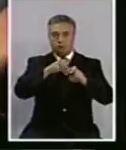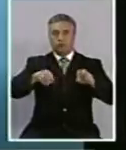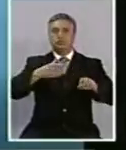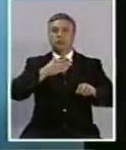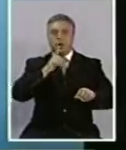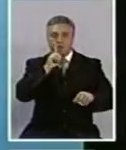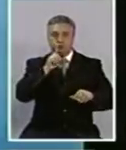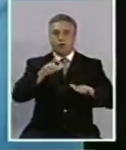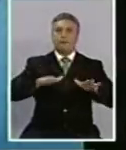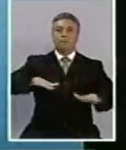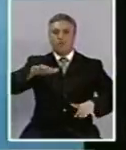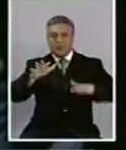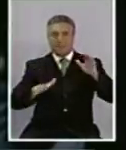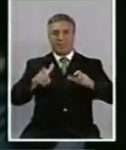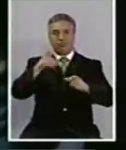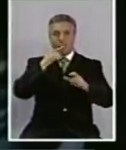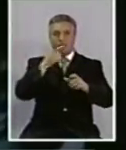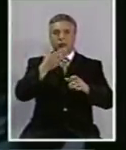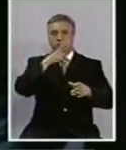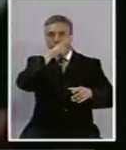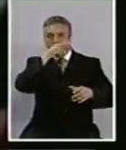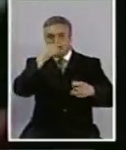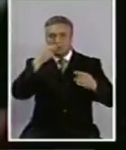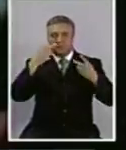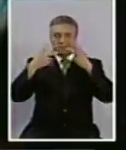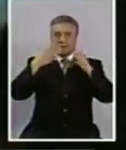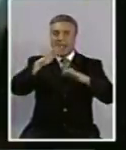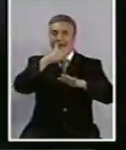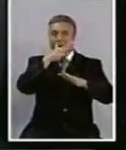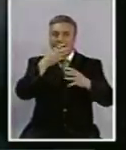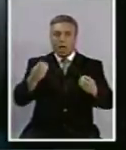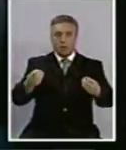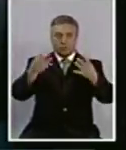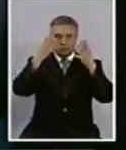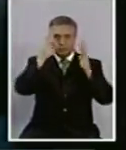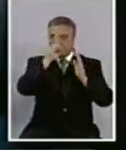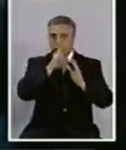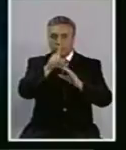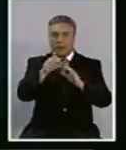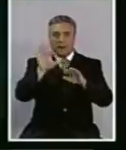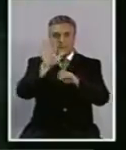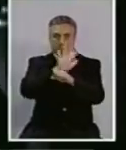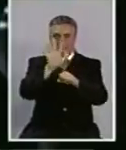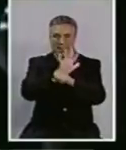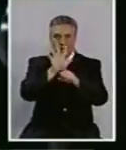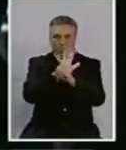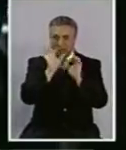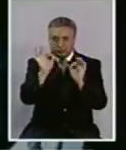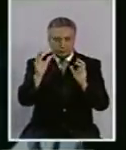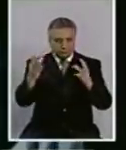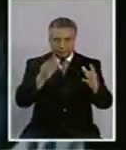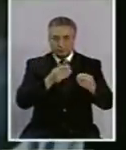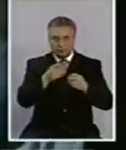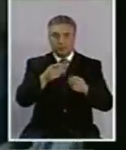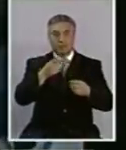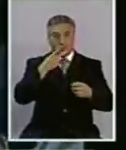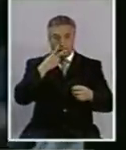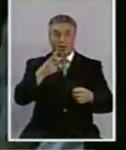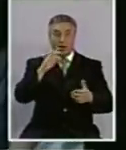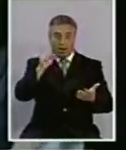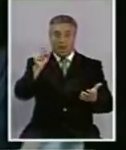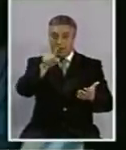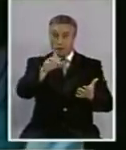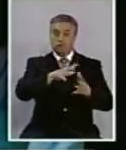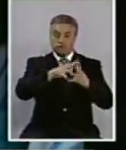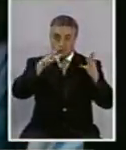movimientos, viento, vibraciones, agua y aromas, que se presentan de manera sincronizada con las películas, situación que, aunque no lo parezca, ha sido